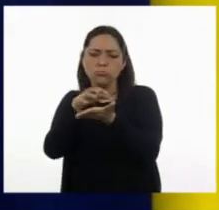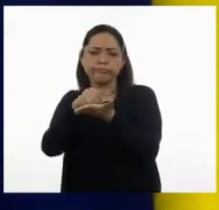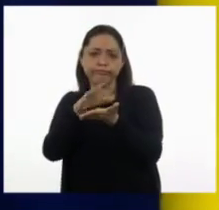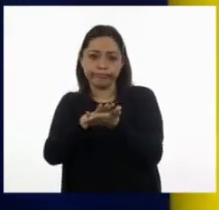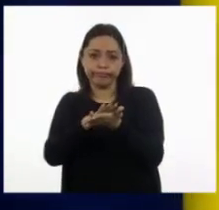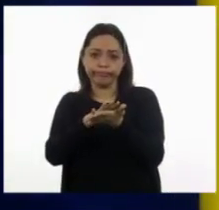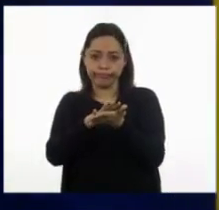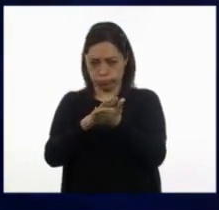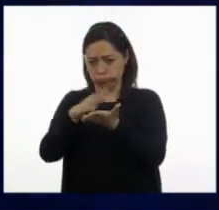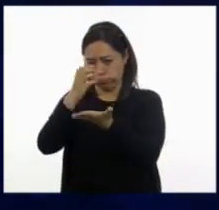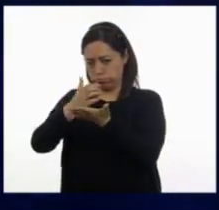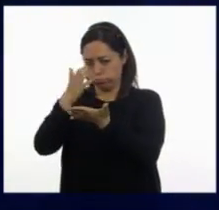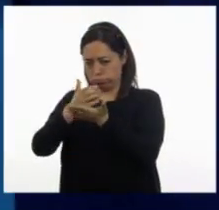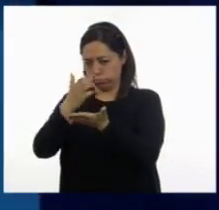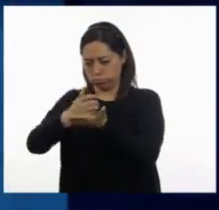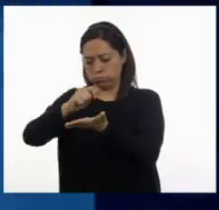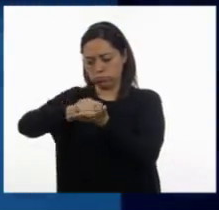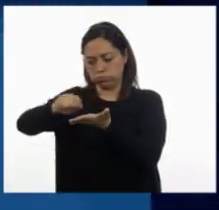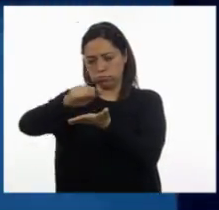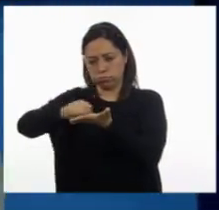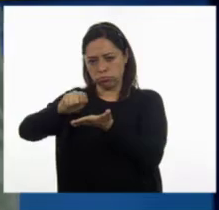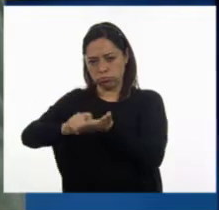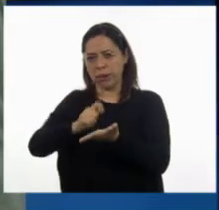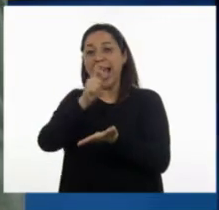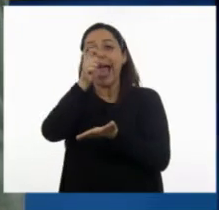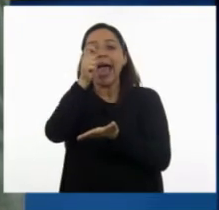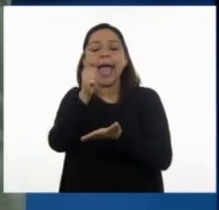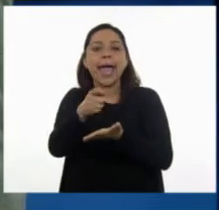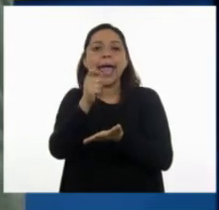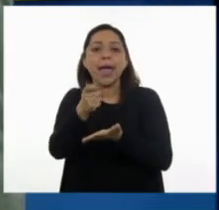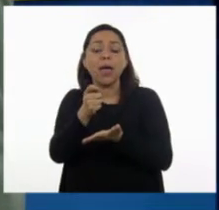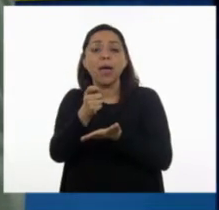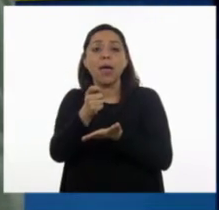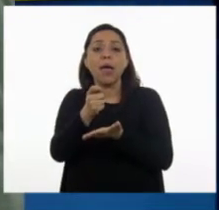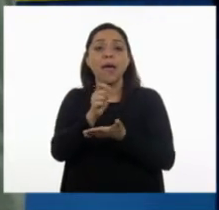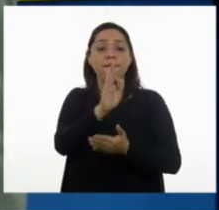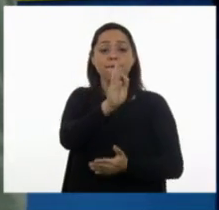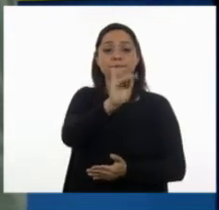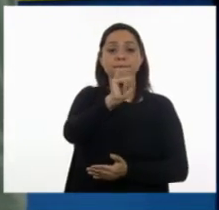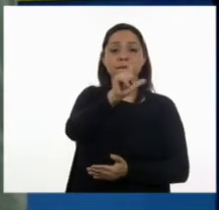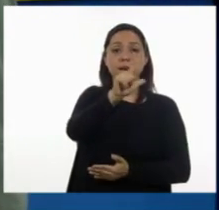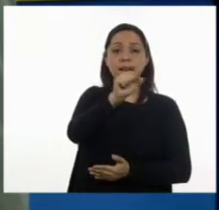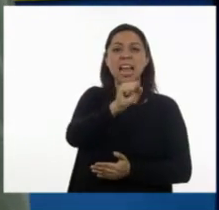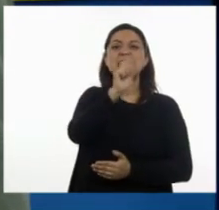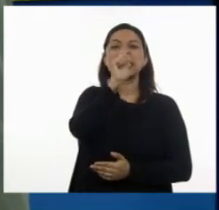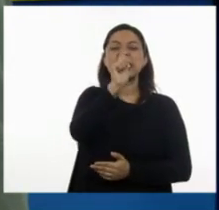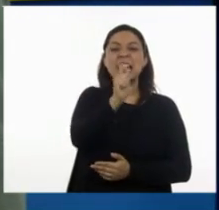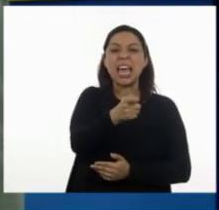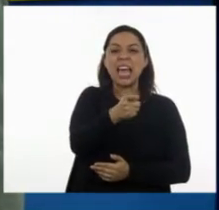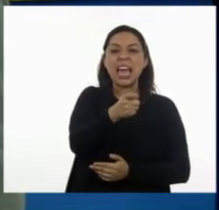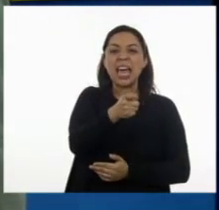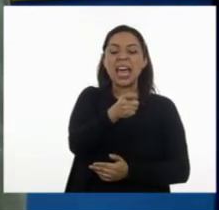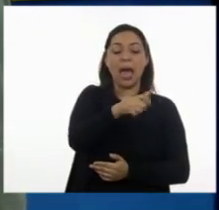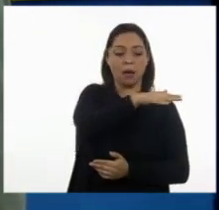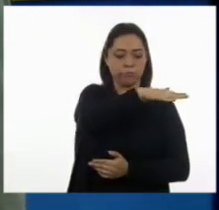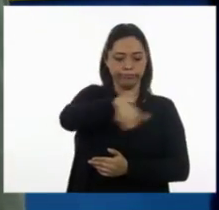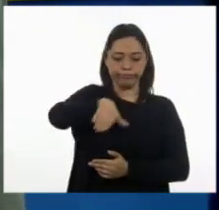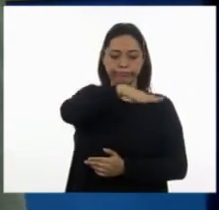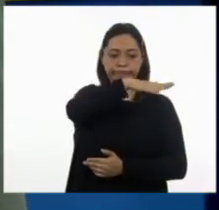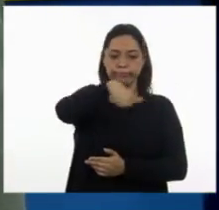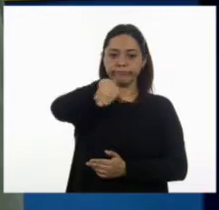su libreta que estas corresponden a las filas, digamos, lo que está en horizontal